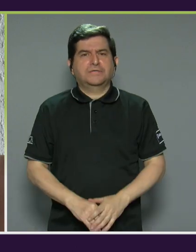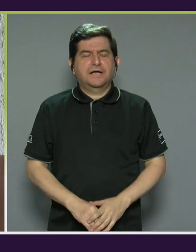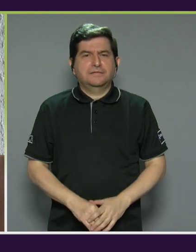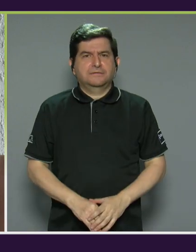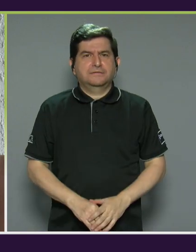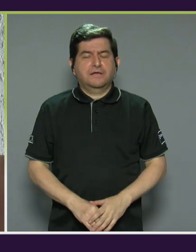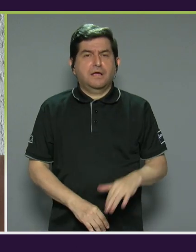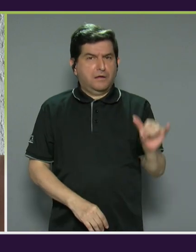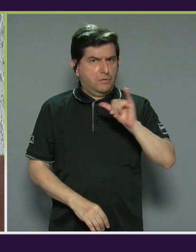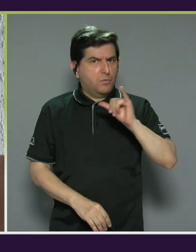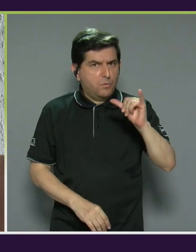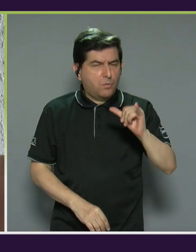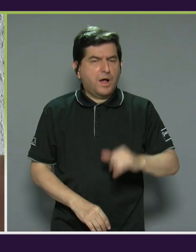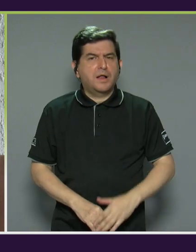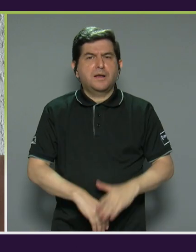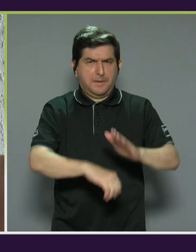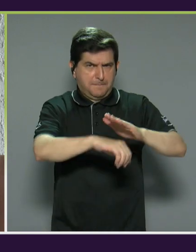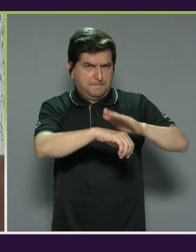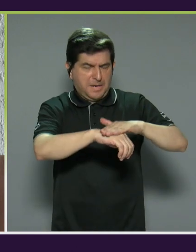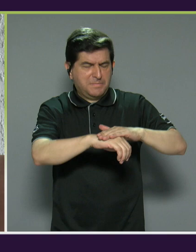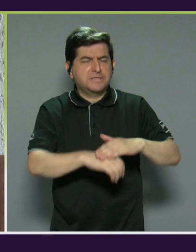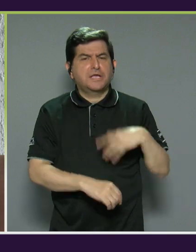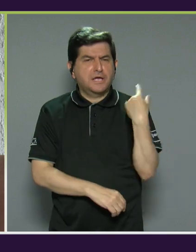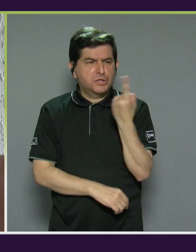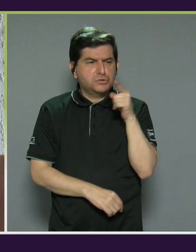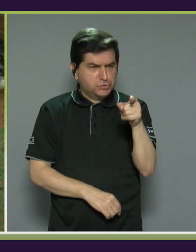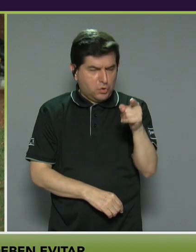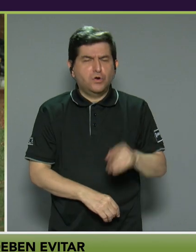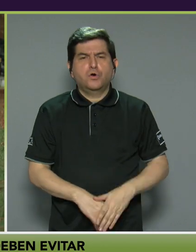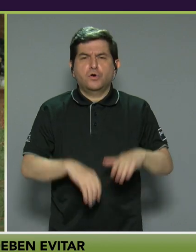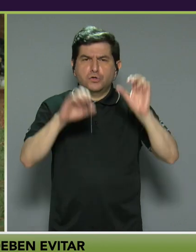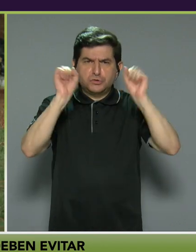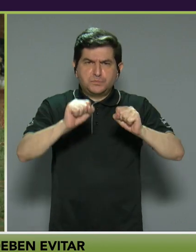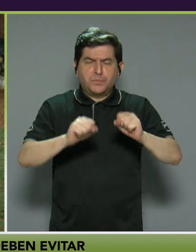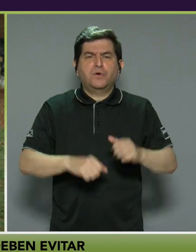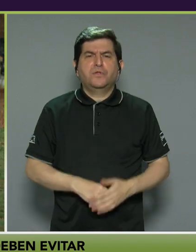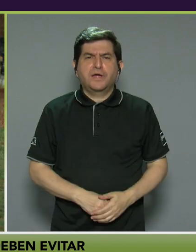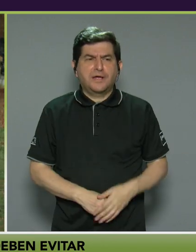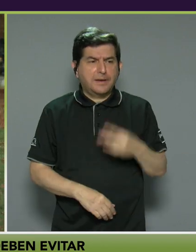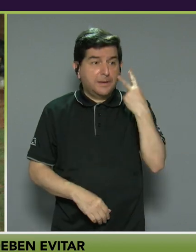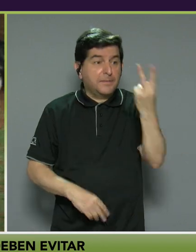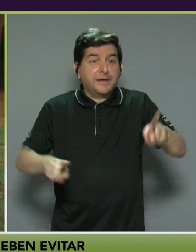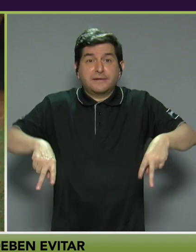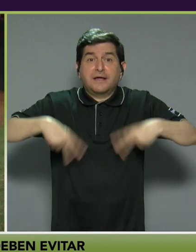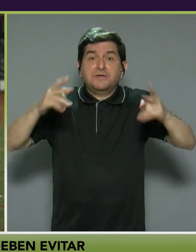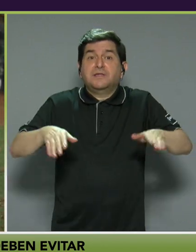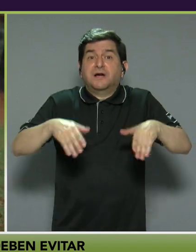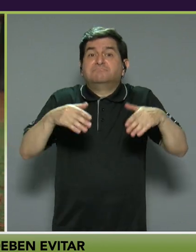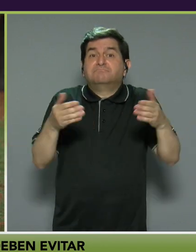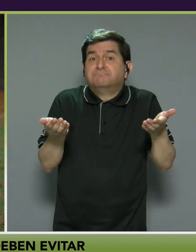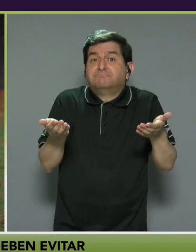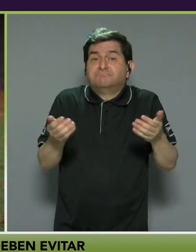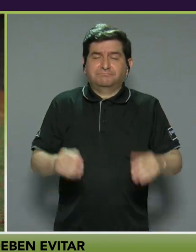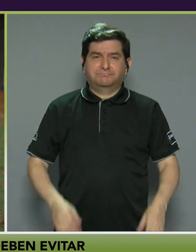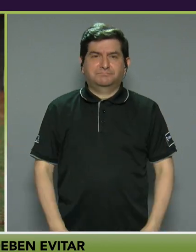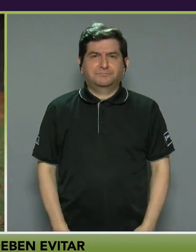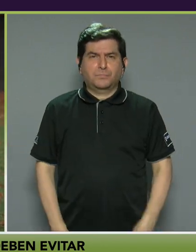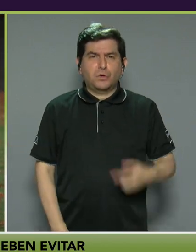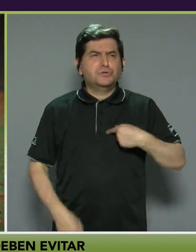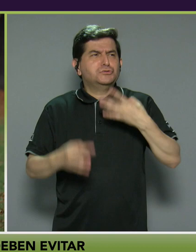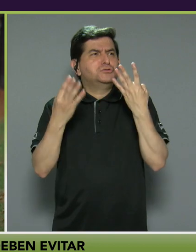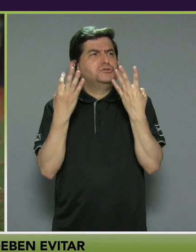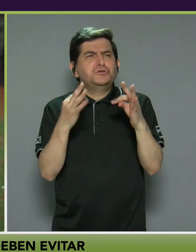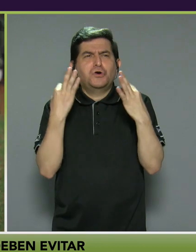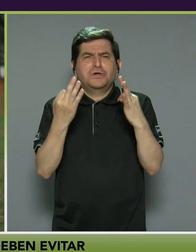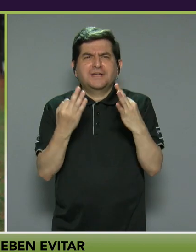indispensable también, dejarlos solos para que vayan viendo cómo es la vida. Lo que yo he tratado de